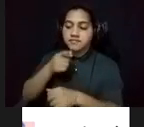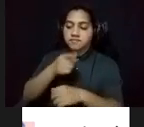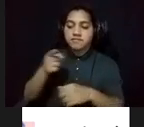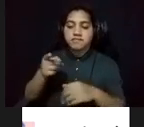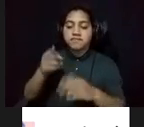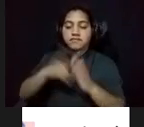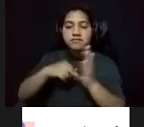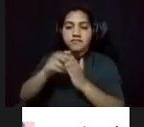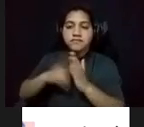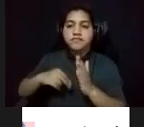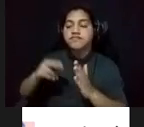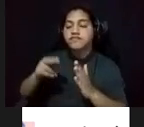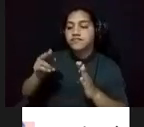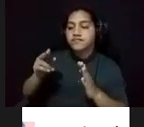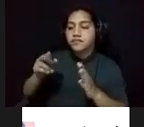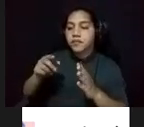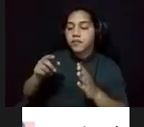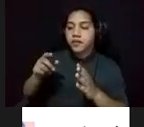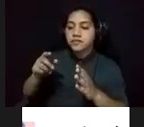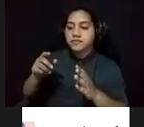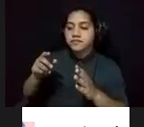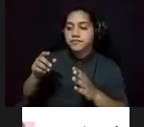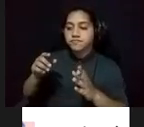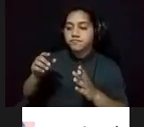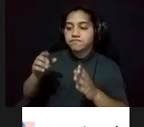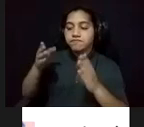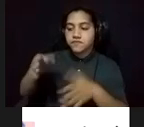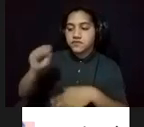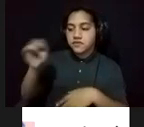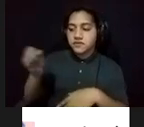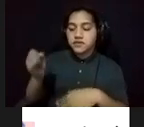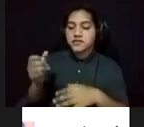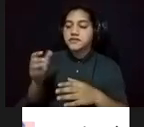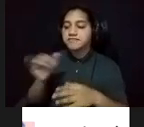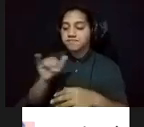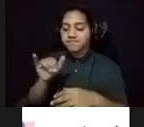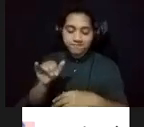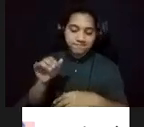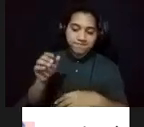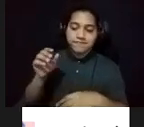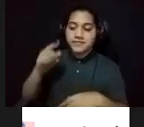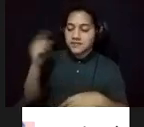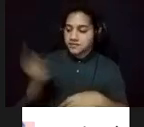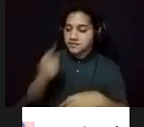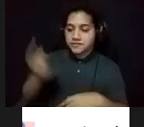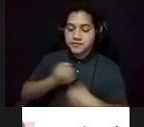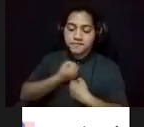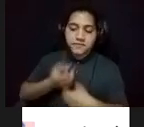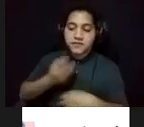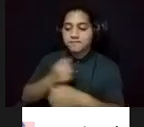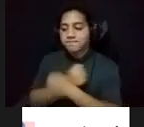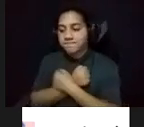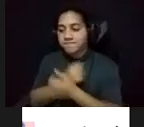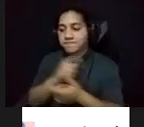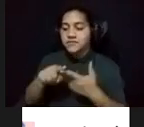comentario siempre expresaba el amor genuino que tenía por la urbe, por las barriadas, por su gente y por